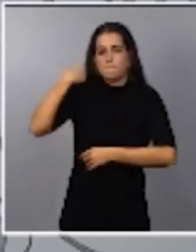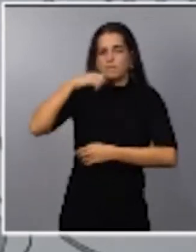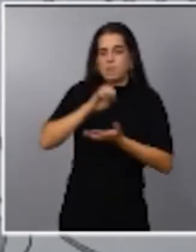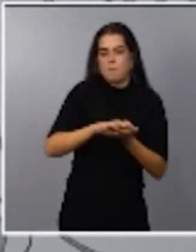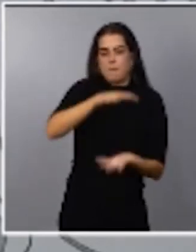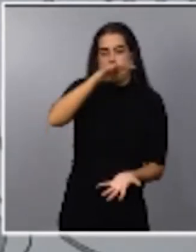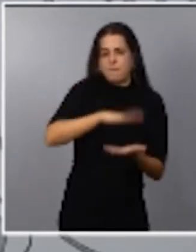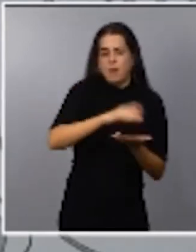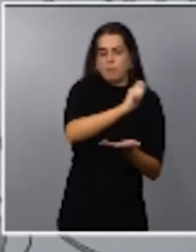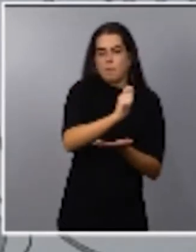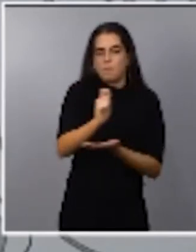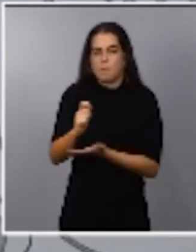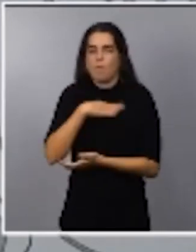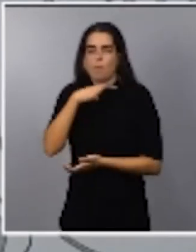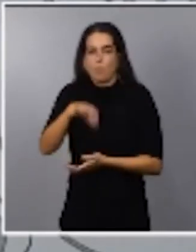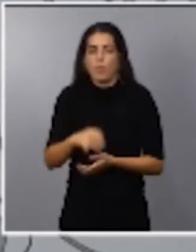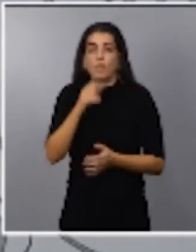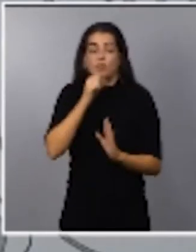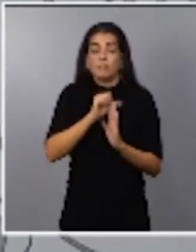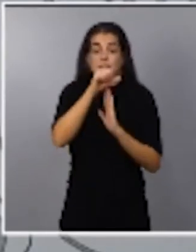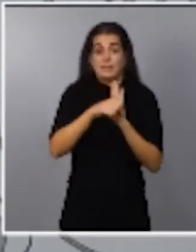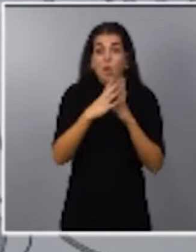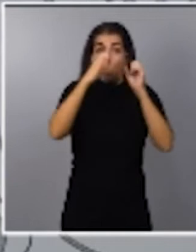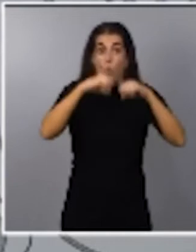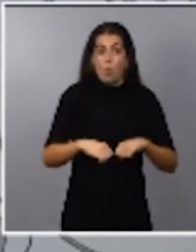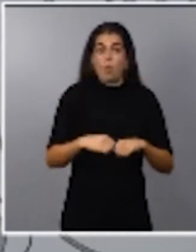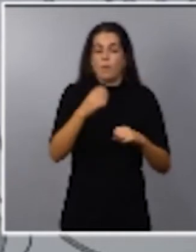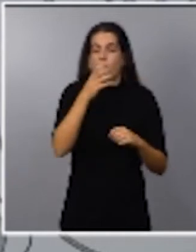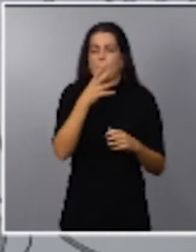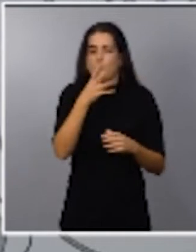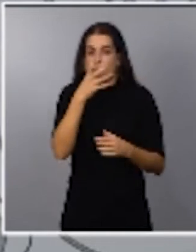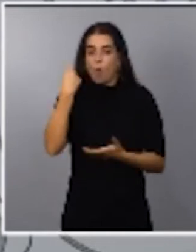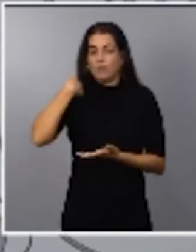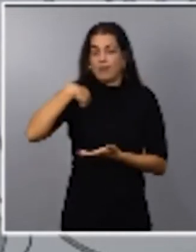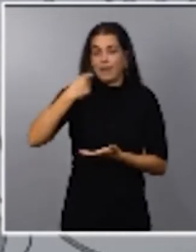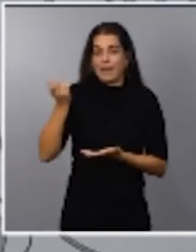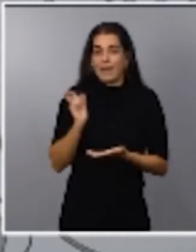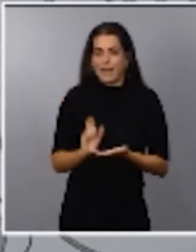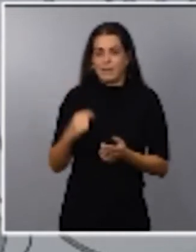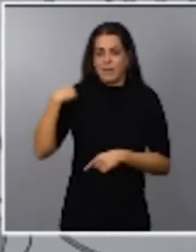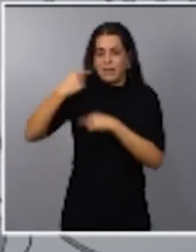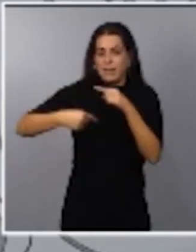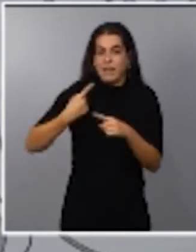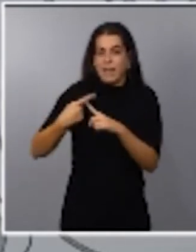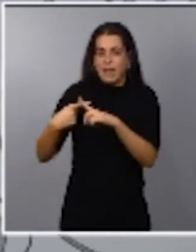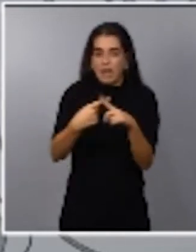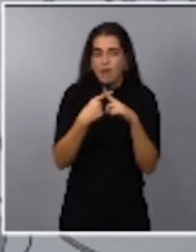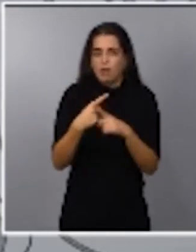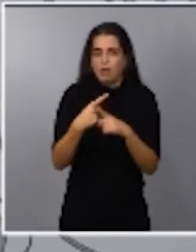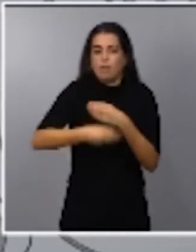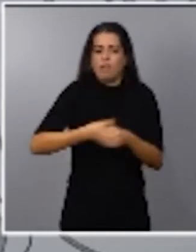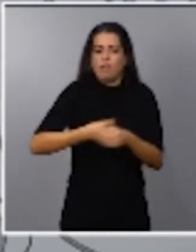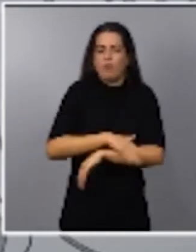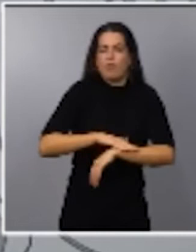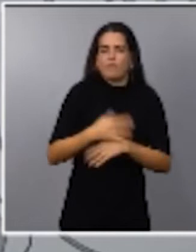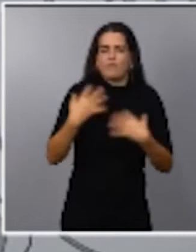Lo enmarco dentro de ese acuerdo de pacto de rentas intergeneracional en el sentido de que lo que está haciendo este Gobierno es avanzar en una